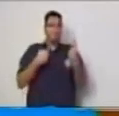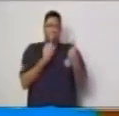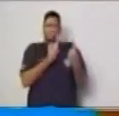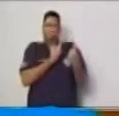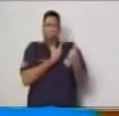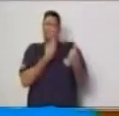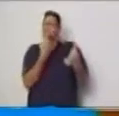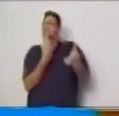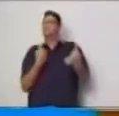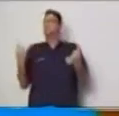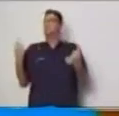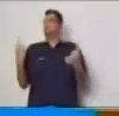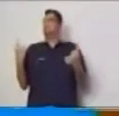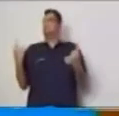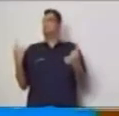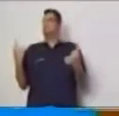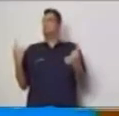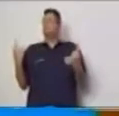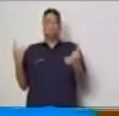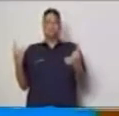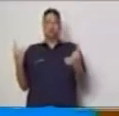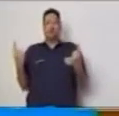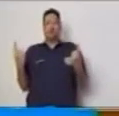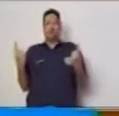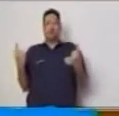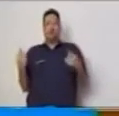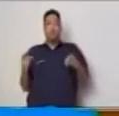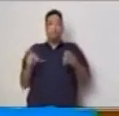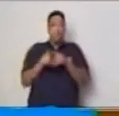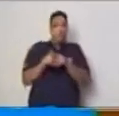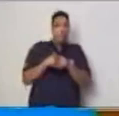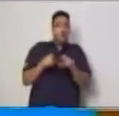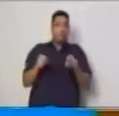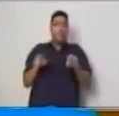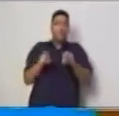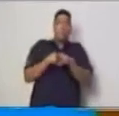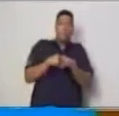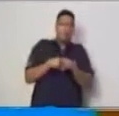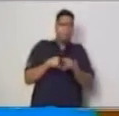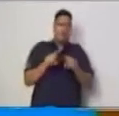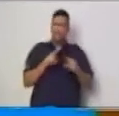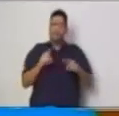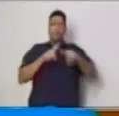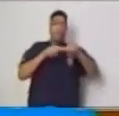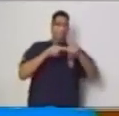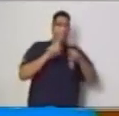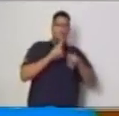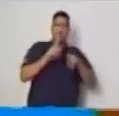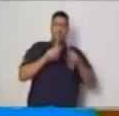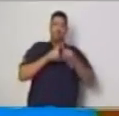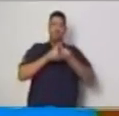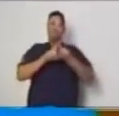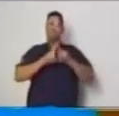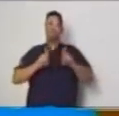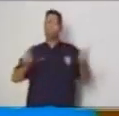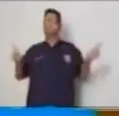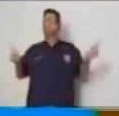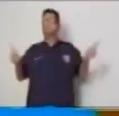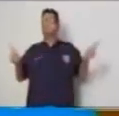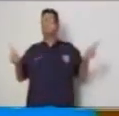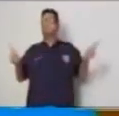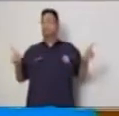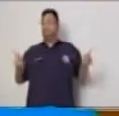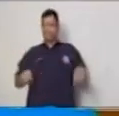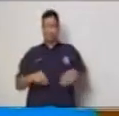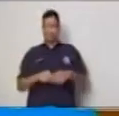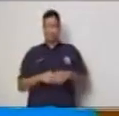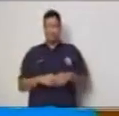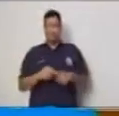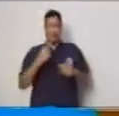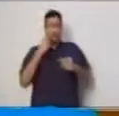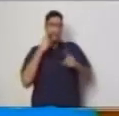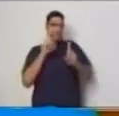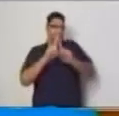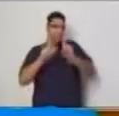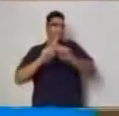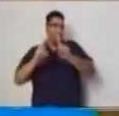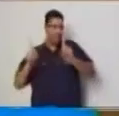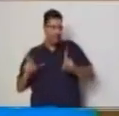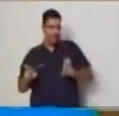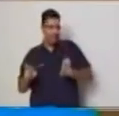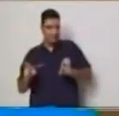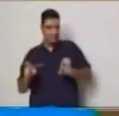como tal. La palabra variación que utilizamos para definir variable tiene